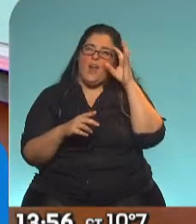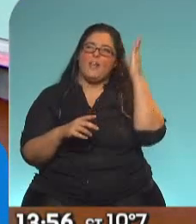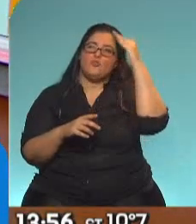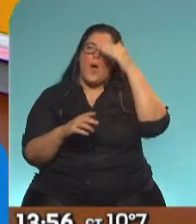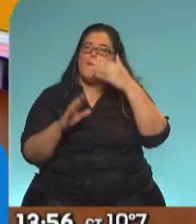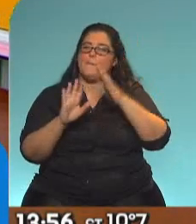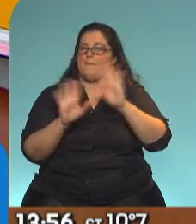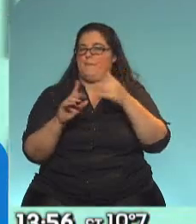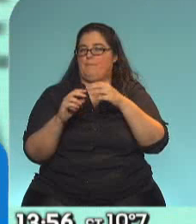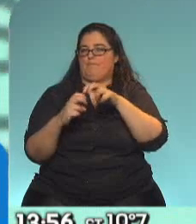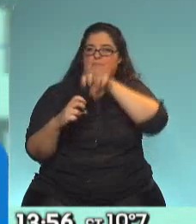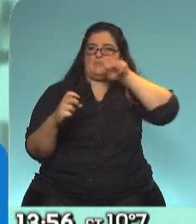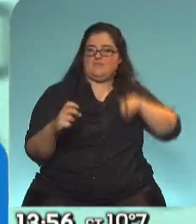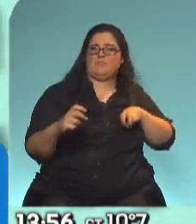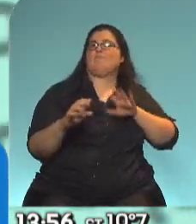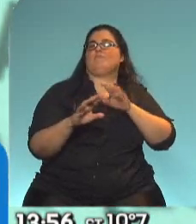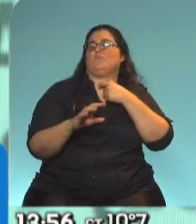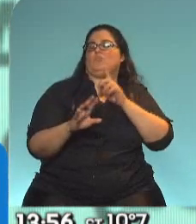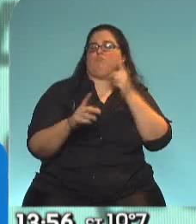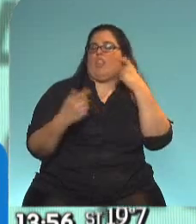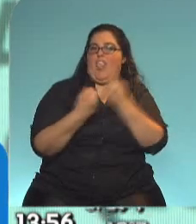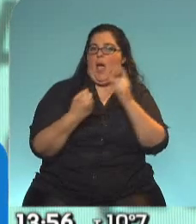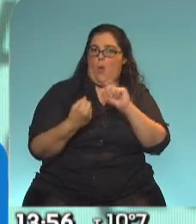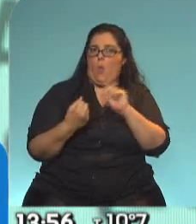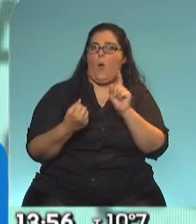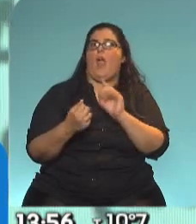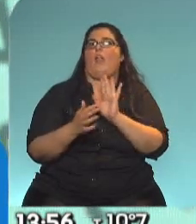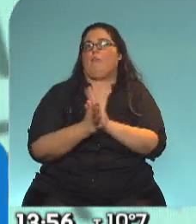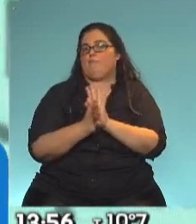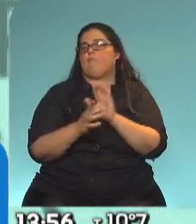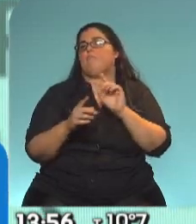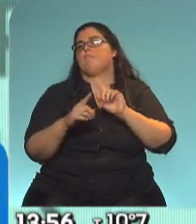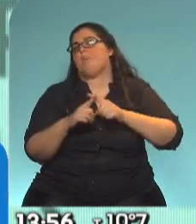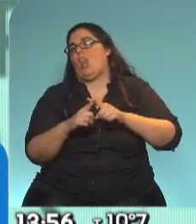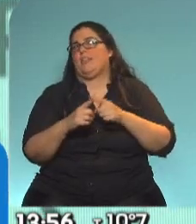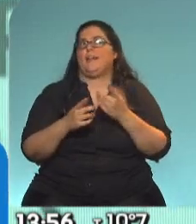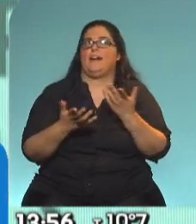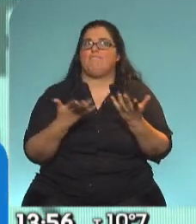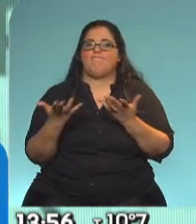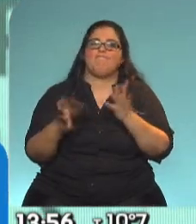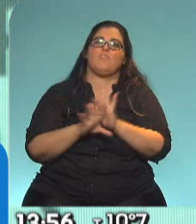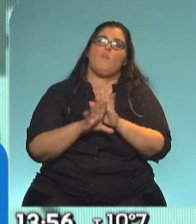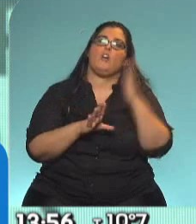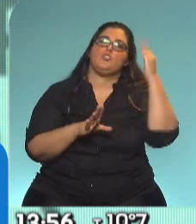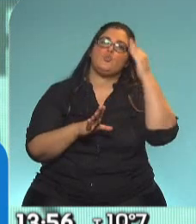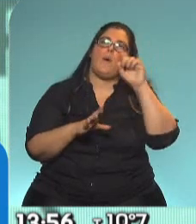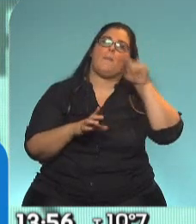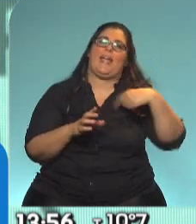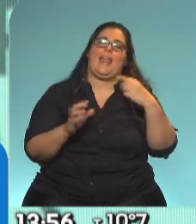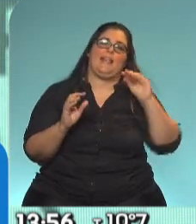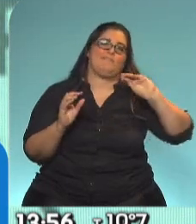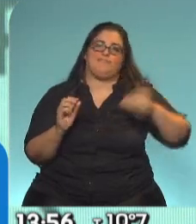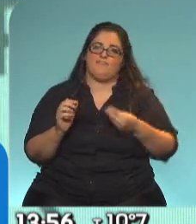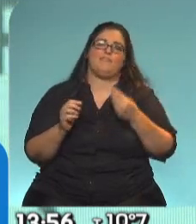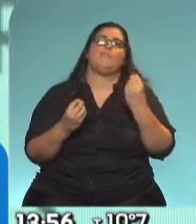creía en que esto fuese cierto, o al menos eso decía discursivamente, también la lectura política, por supuesto, es que le perjudicaba a algunos negocios